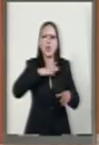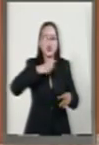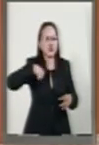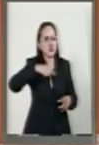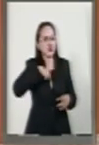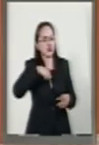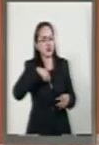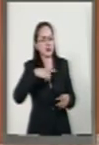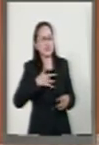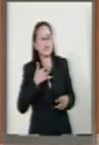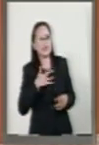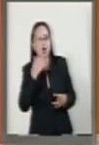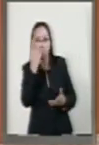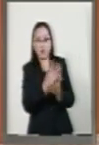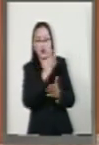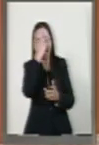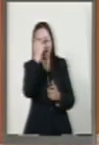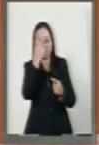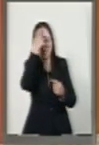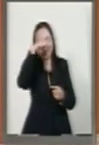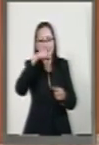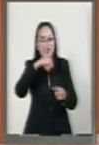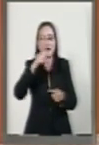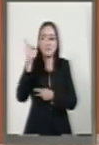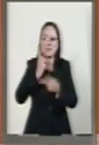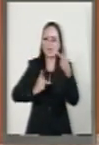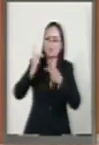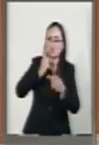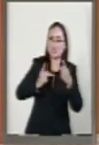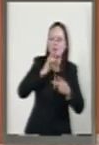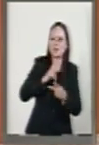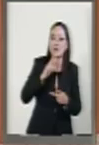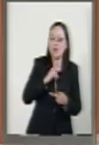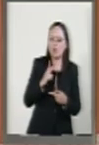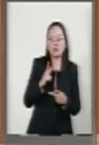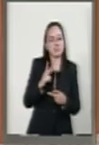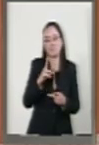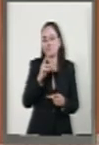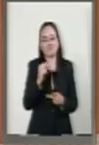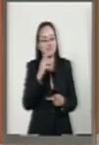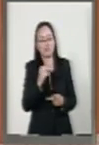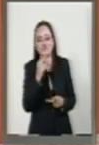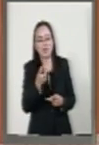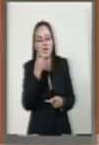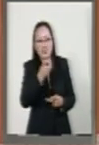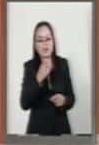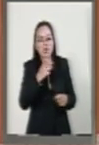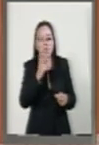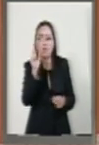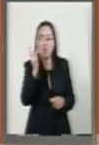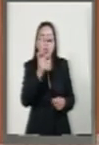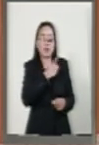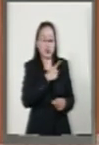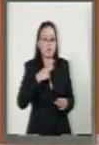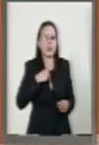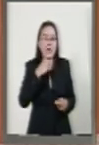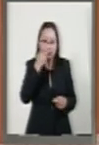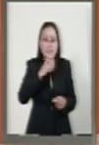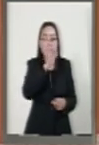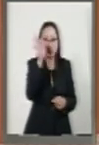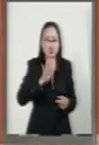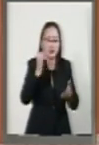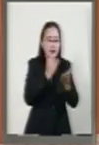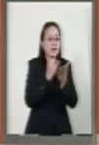considerar para poder garantizar las mejores condiciones cuando se lleva a cabo este endeudamiento. Si bien la tasa es la que